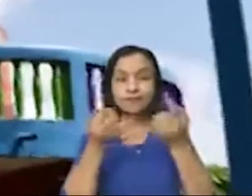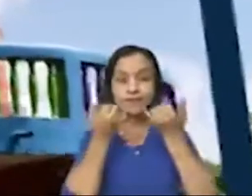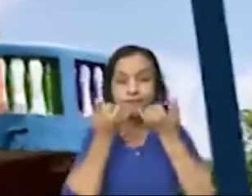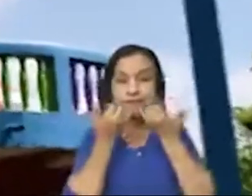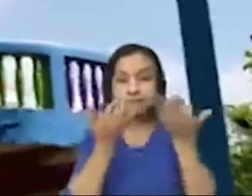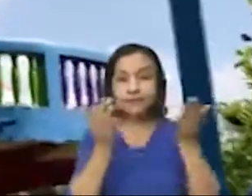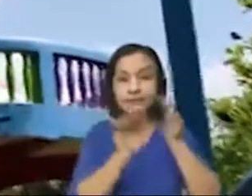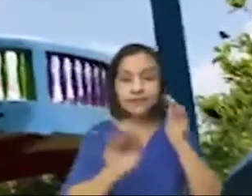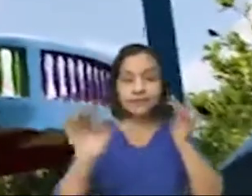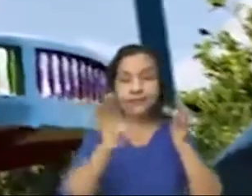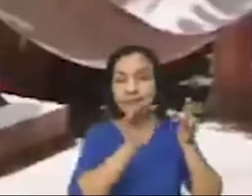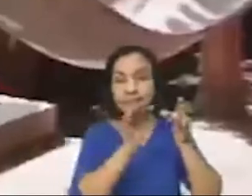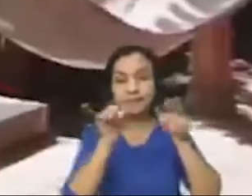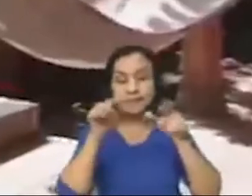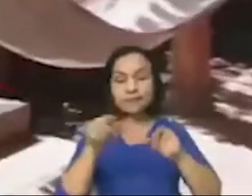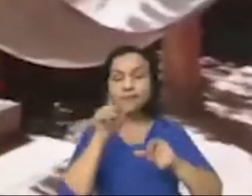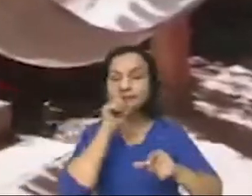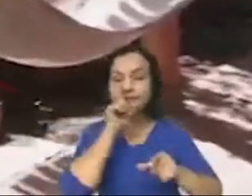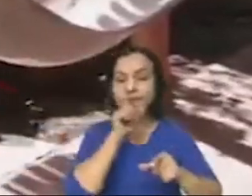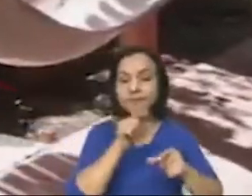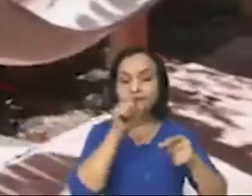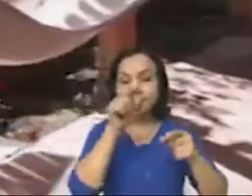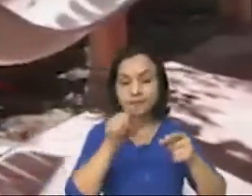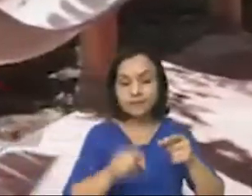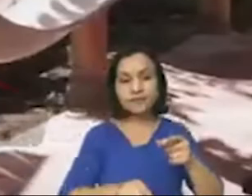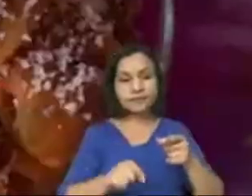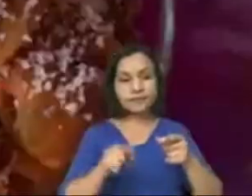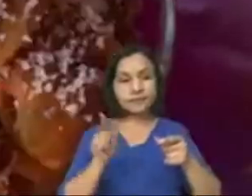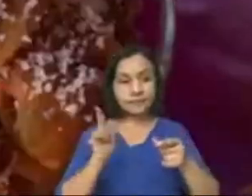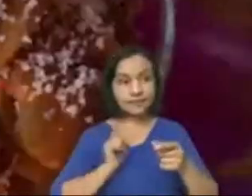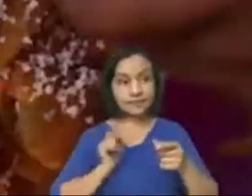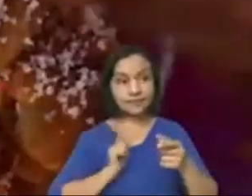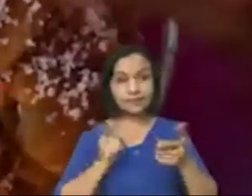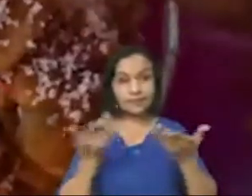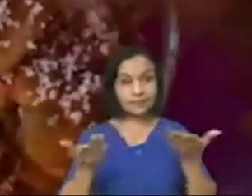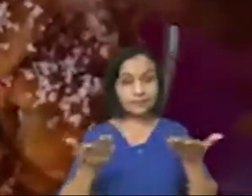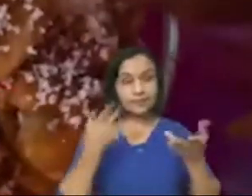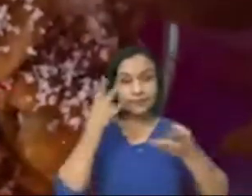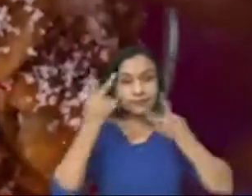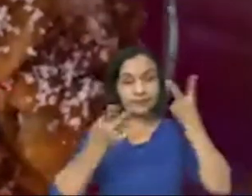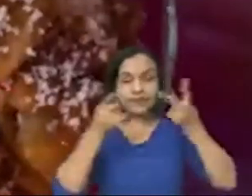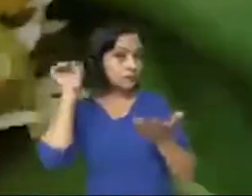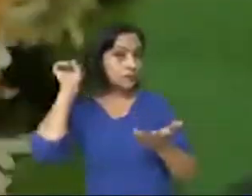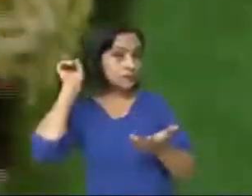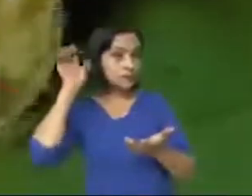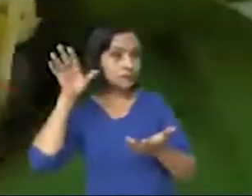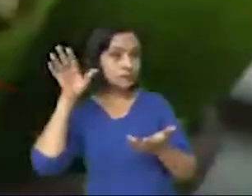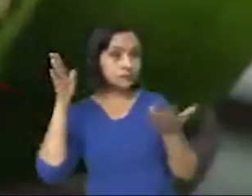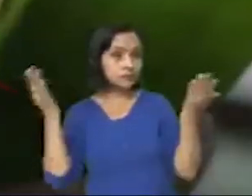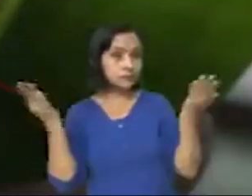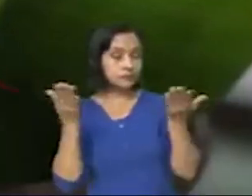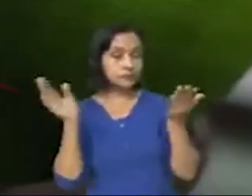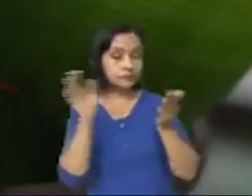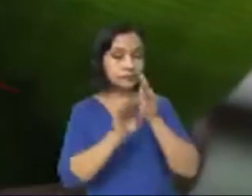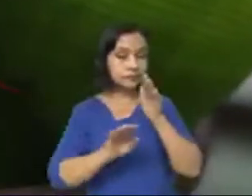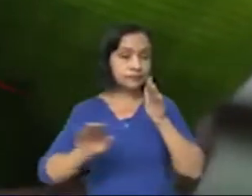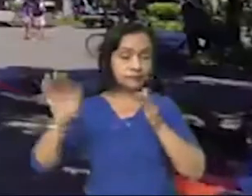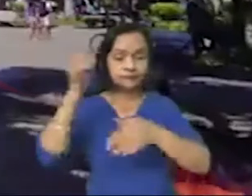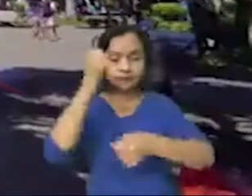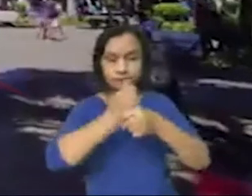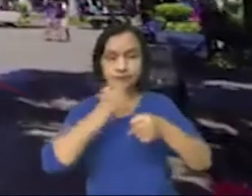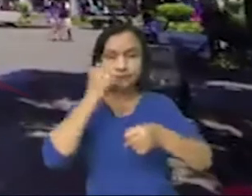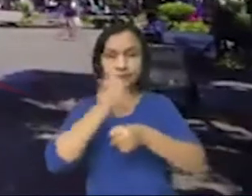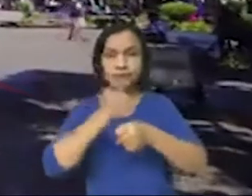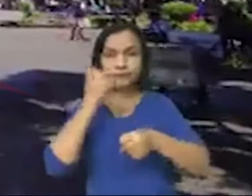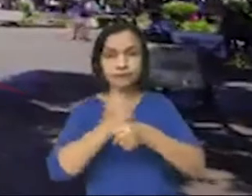Intour el mapa existe desde hace años, pero que en esta nueva actualización vienen a mejorar el servicio, incluso en tiempos